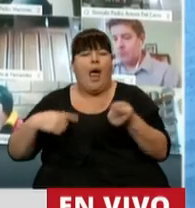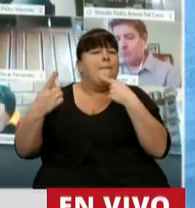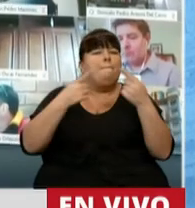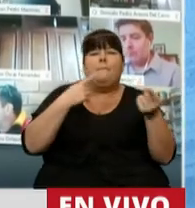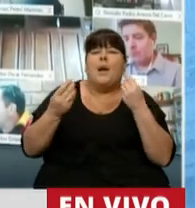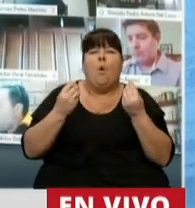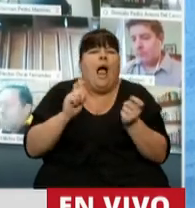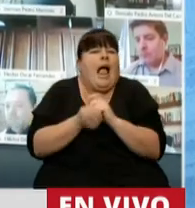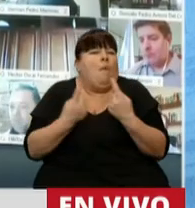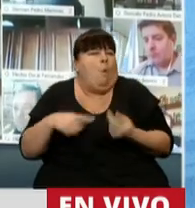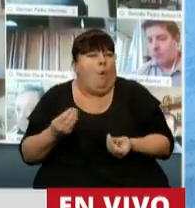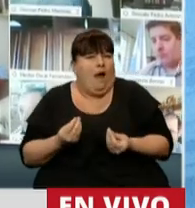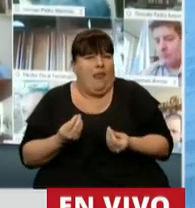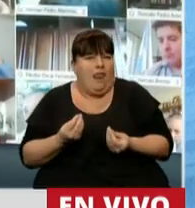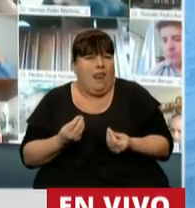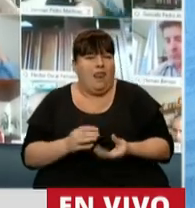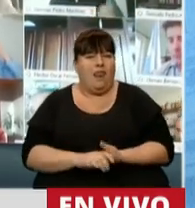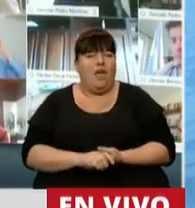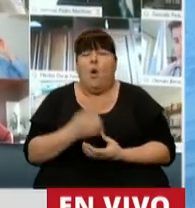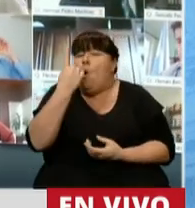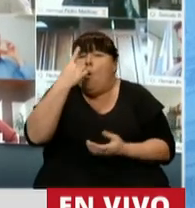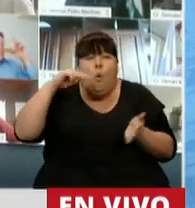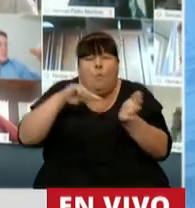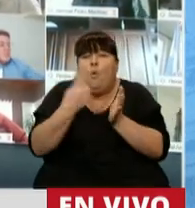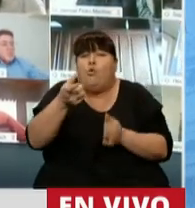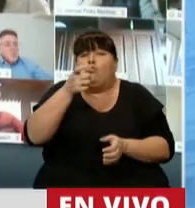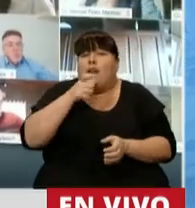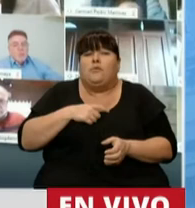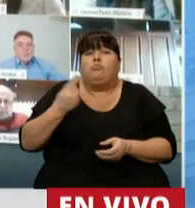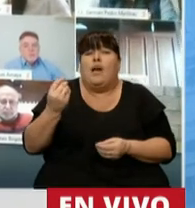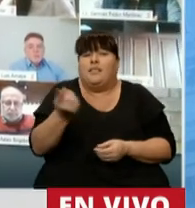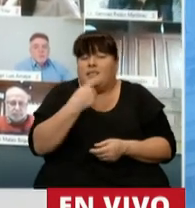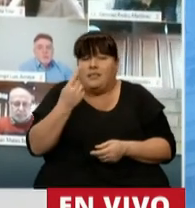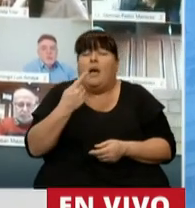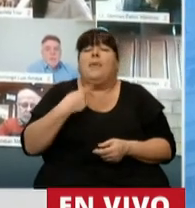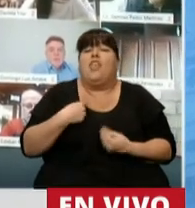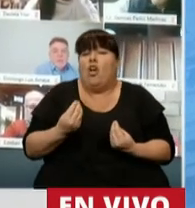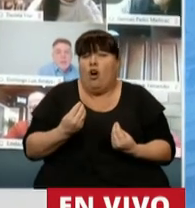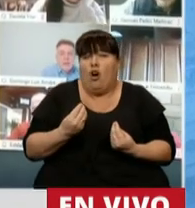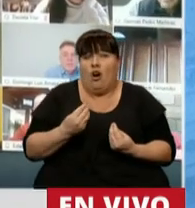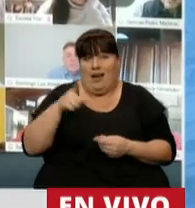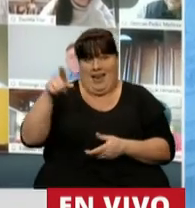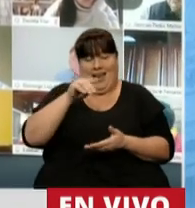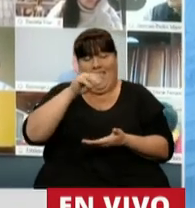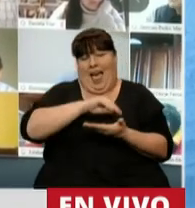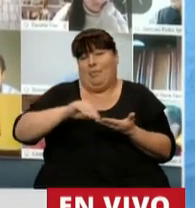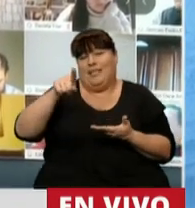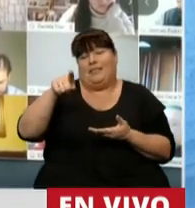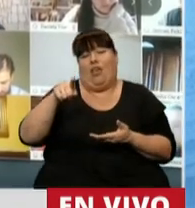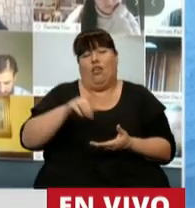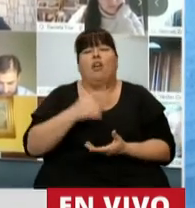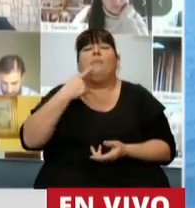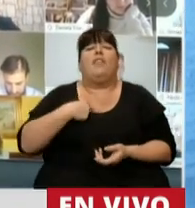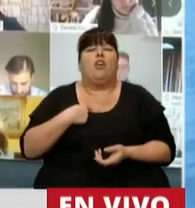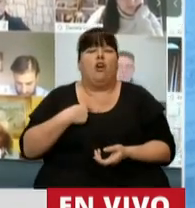preguntamos qué cambió. La única respuesta que alcanzamos a recibir de la administradora de